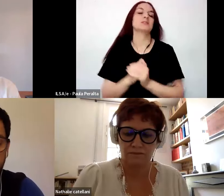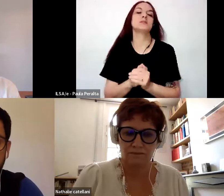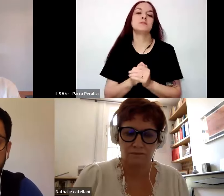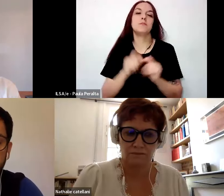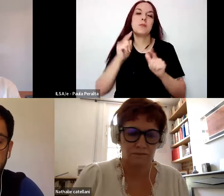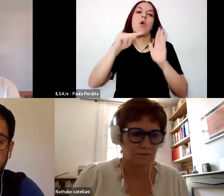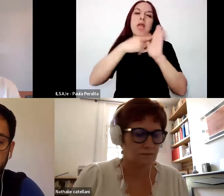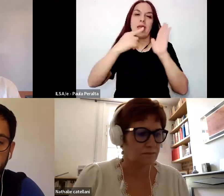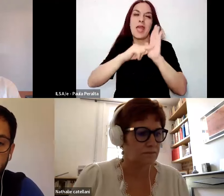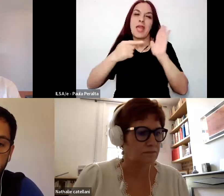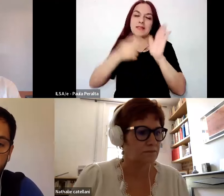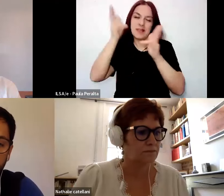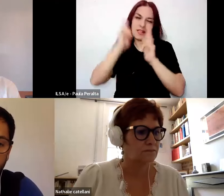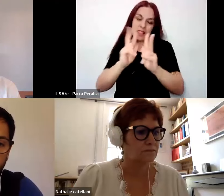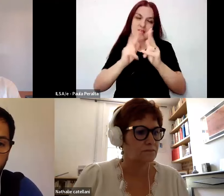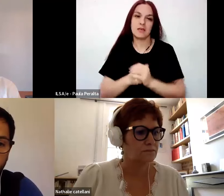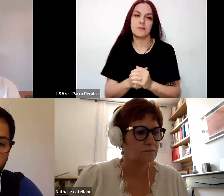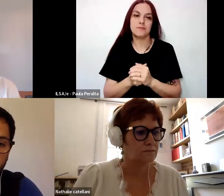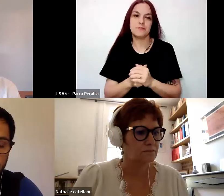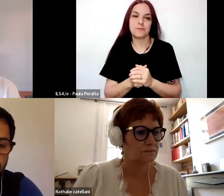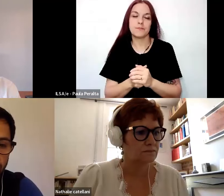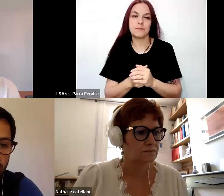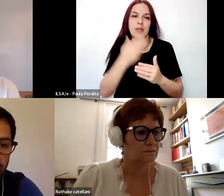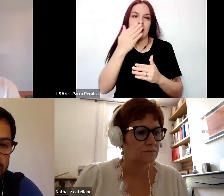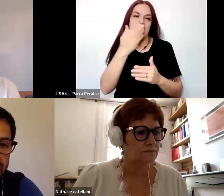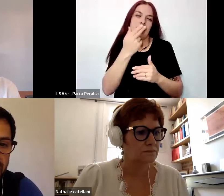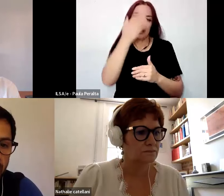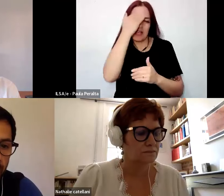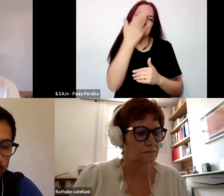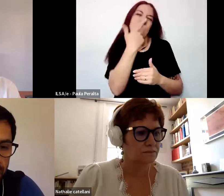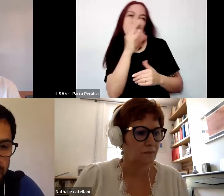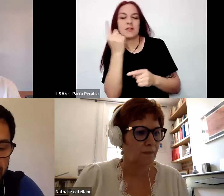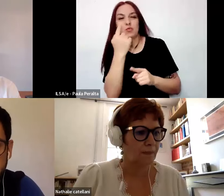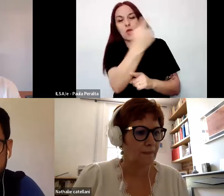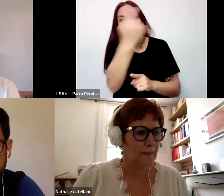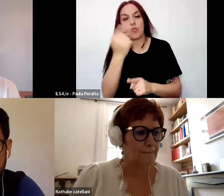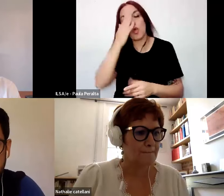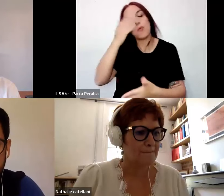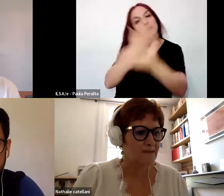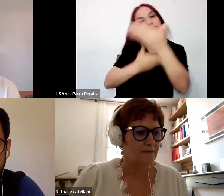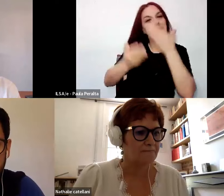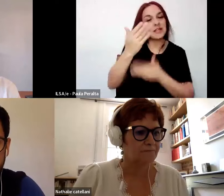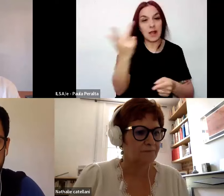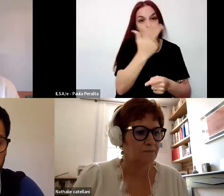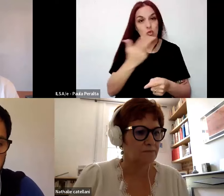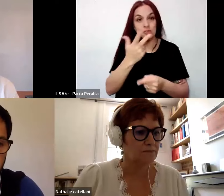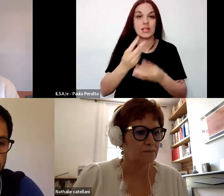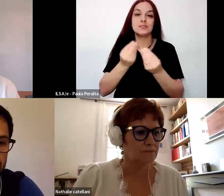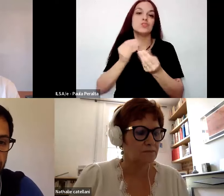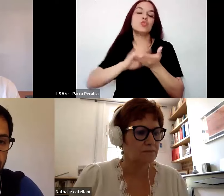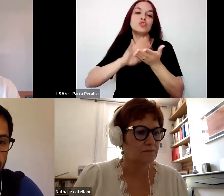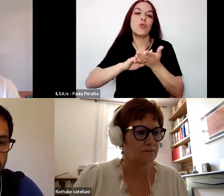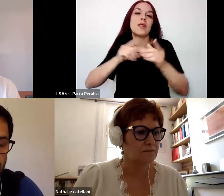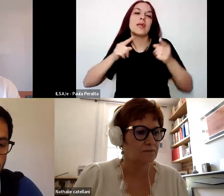que hemos adelantado. Luego un momento de intercambio entre ellos acerca de distintos